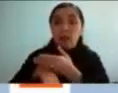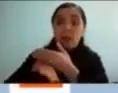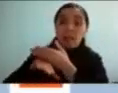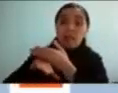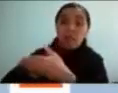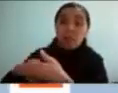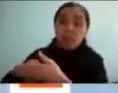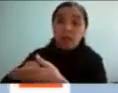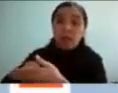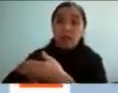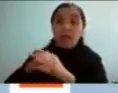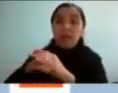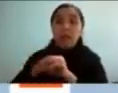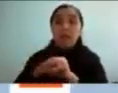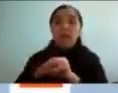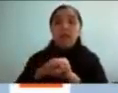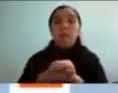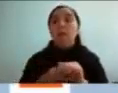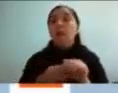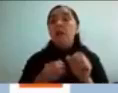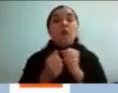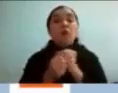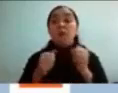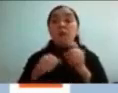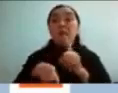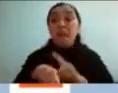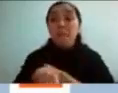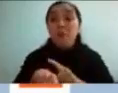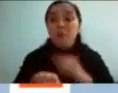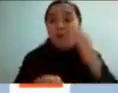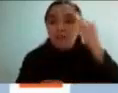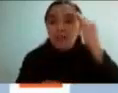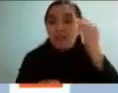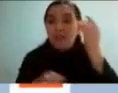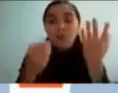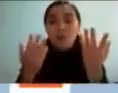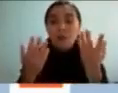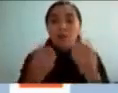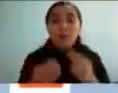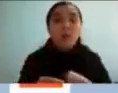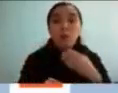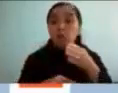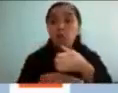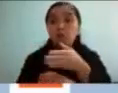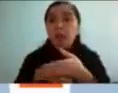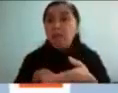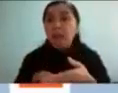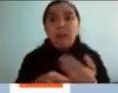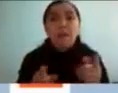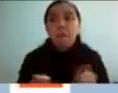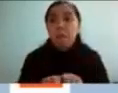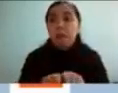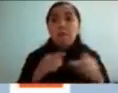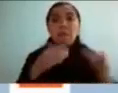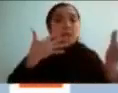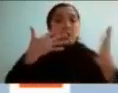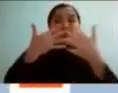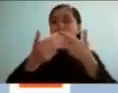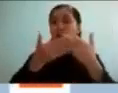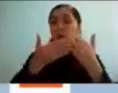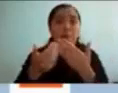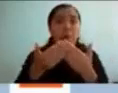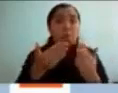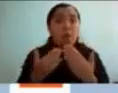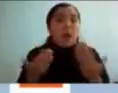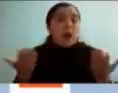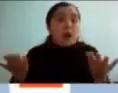los lugares por el tema de la capacidad de calcular el tiempo entonces que yo llegara tarde o no era como algo que uno está acostumbrado si está metido un